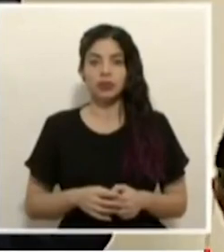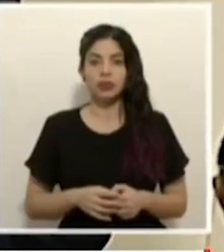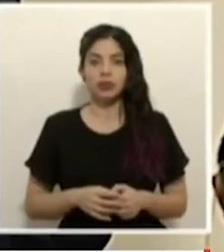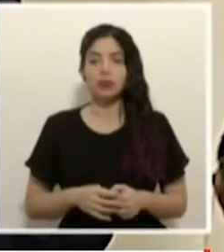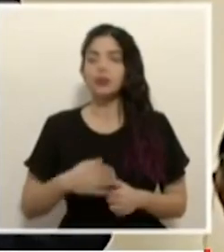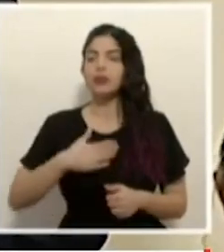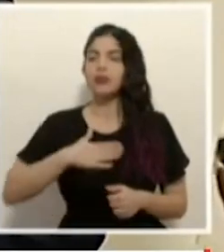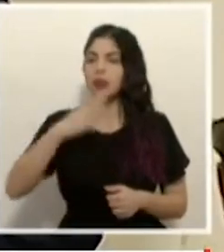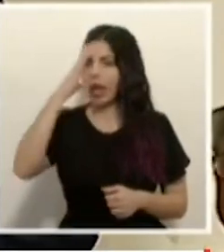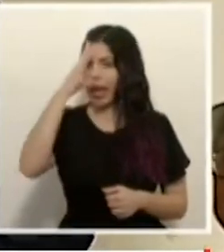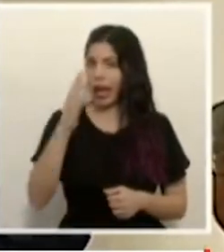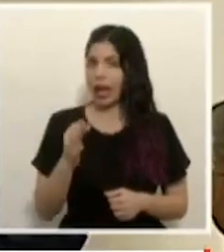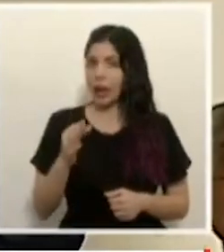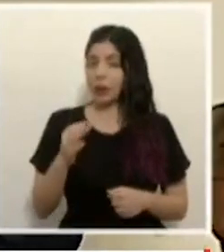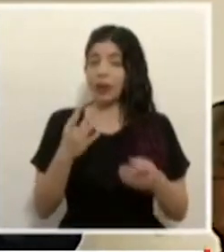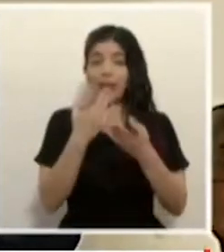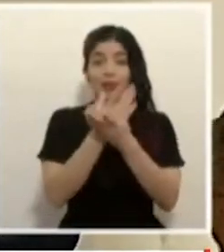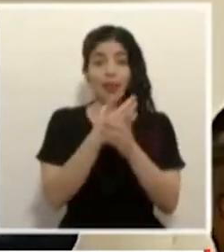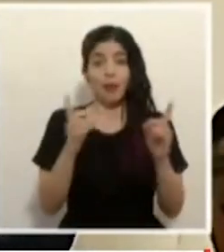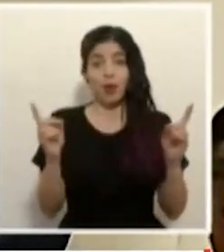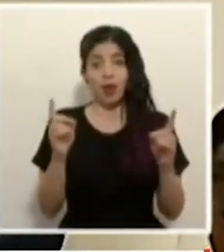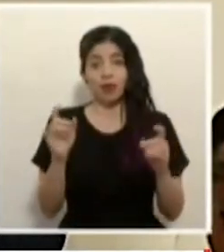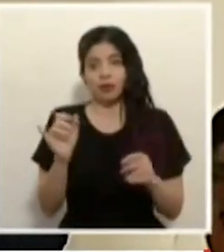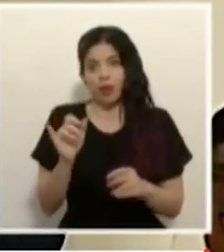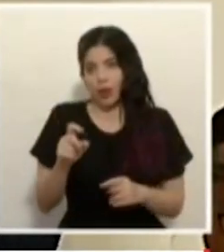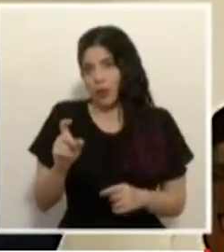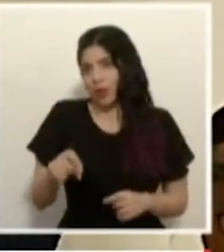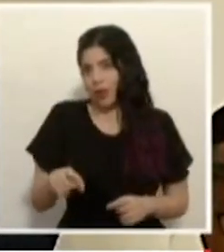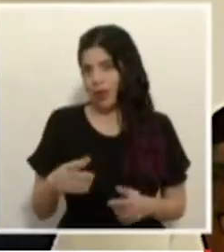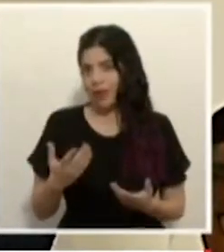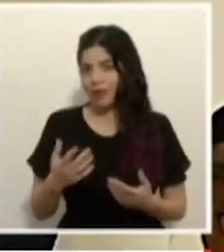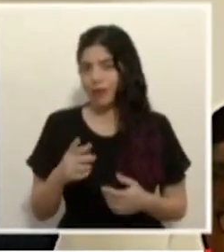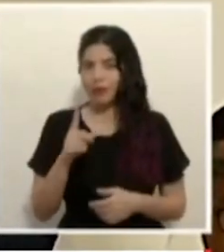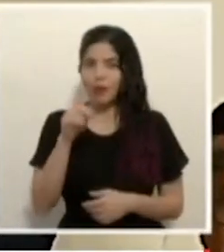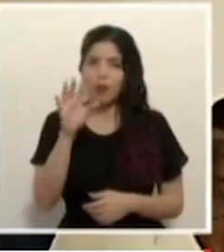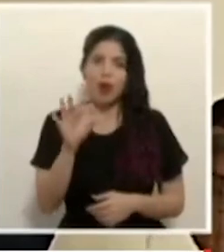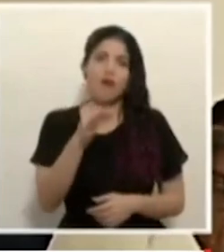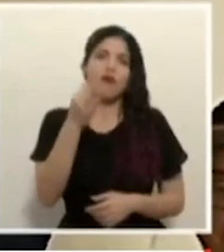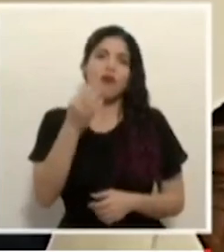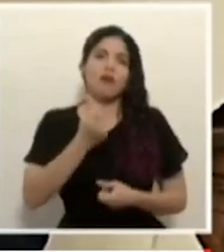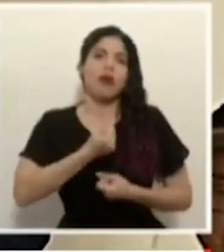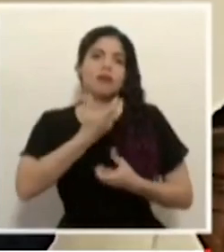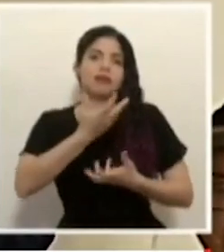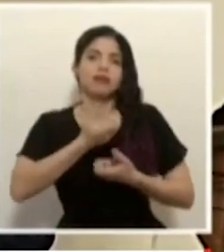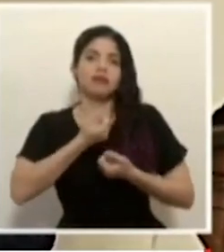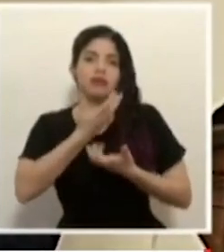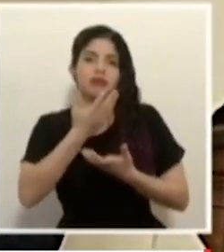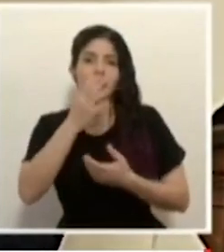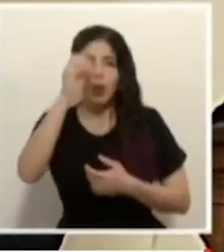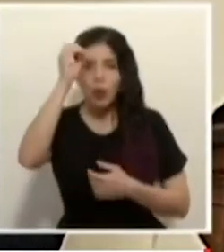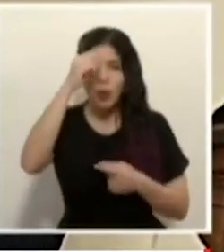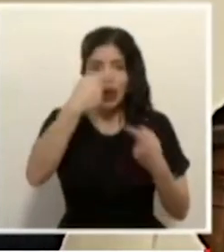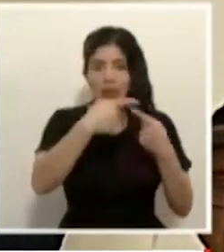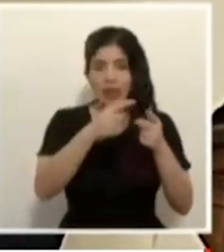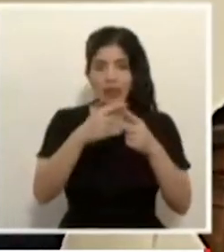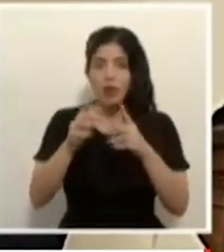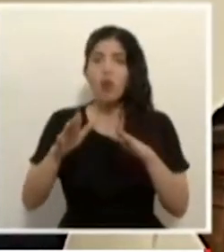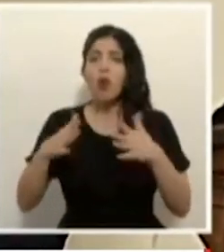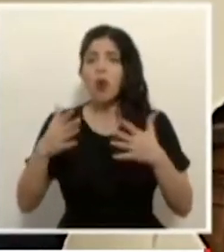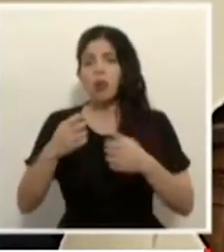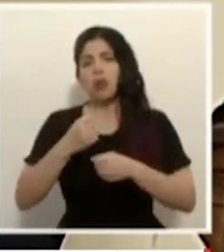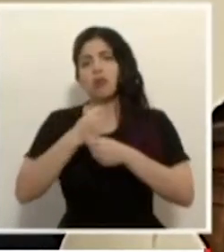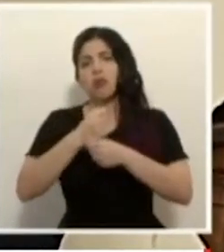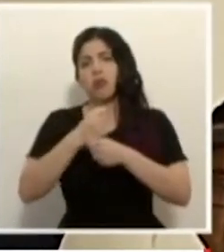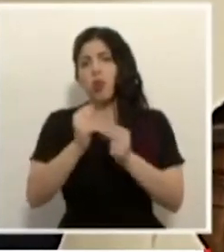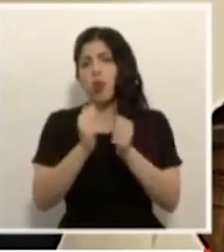Creo que en una democracia, como corresponde, y una forma de expresar puntos de vista es a través de la manifestación